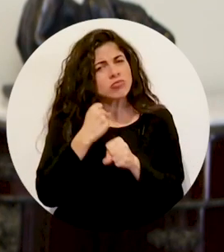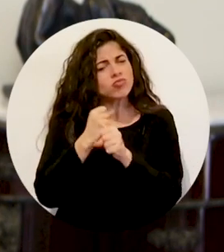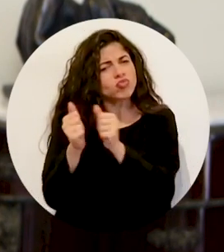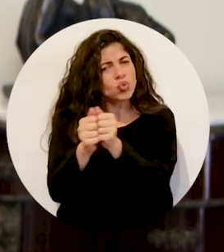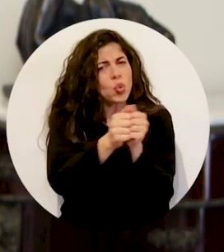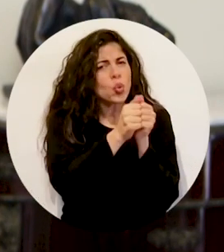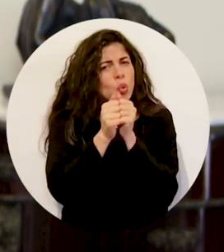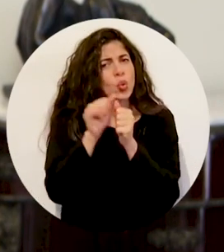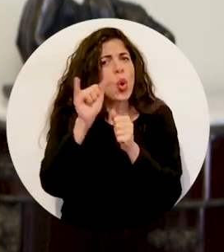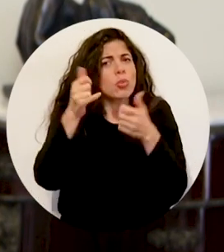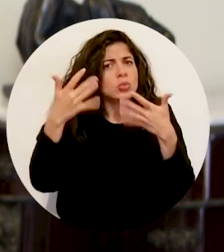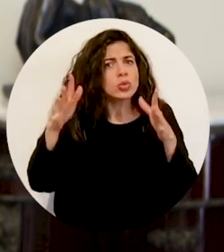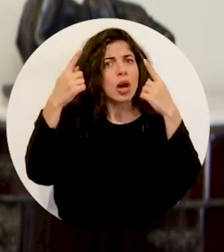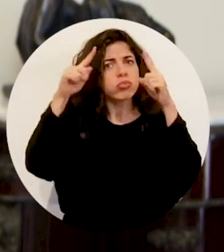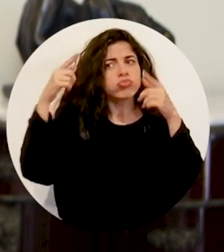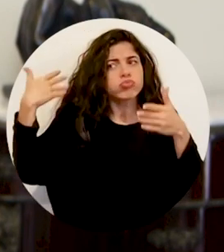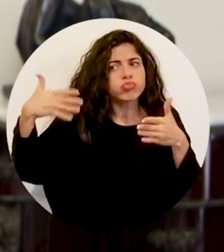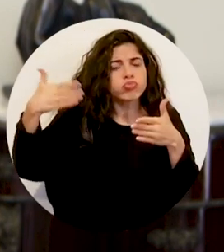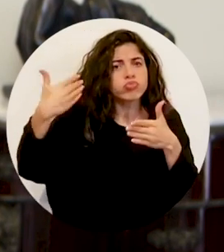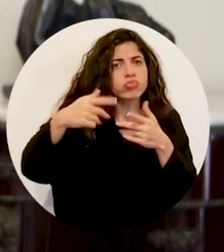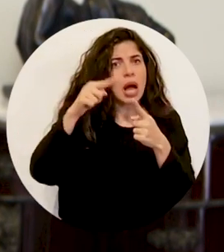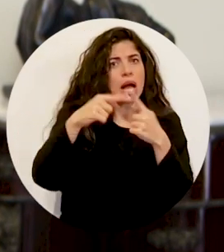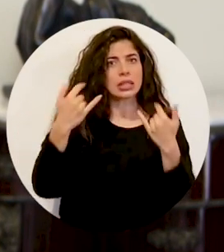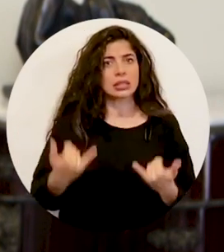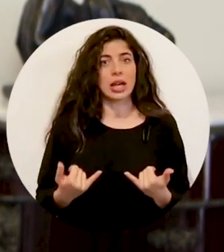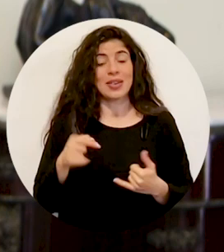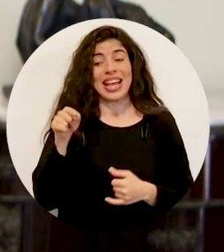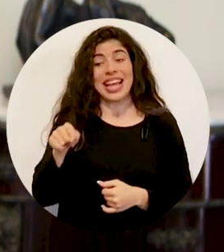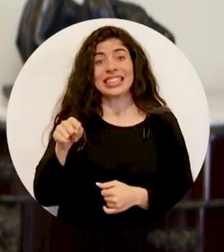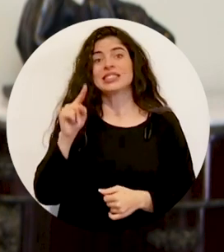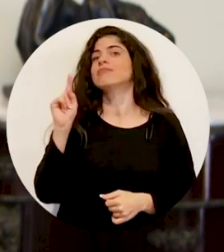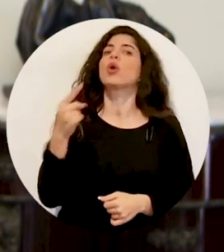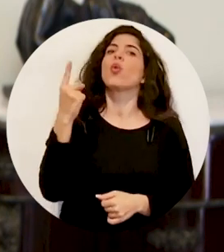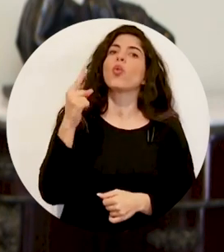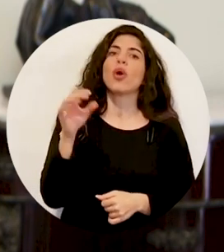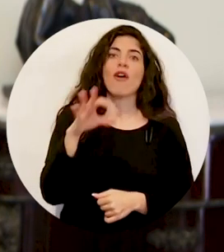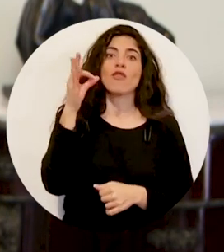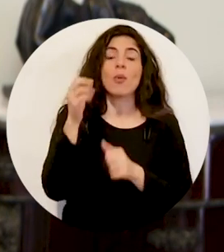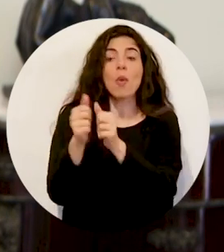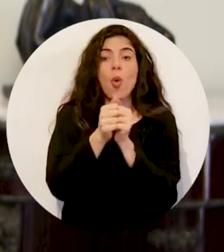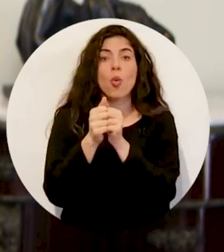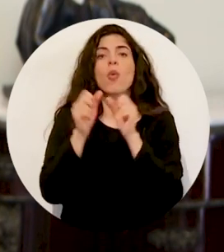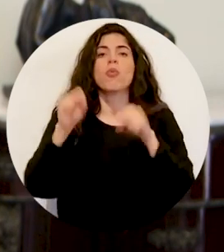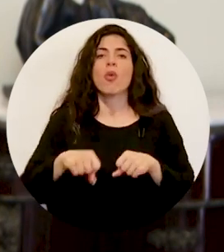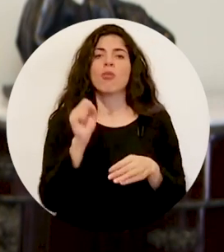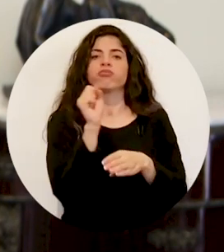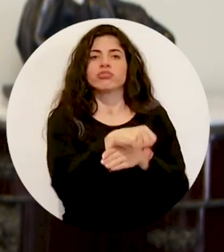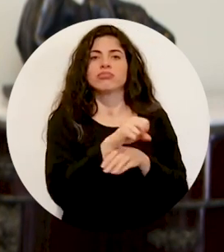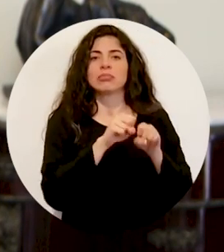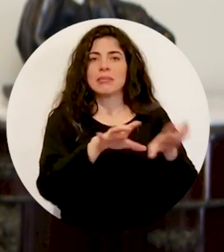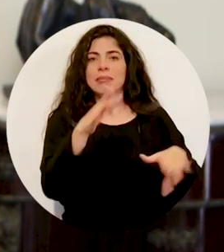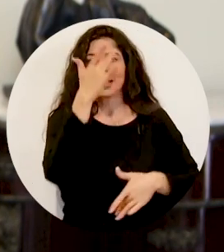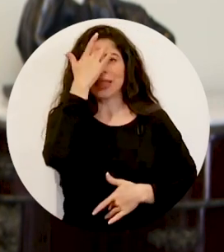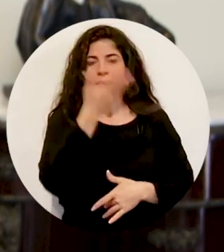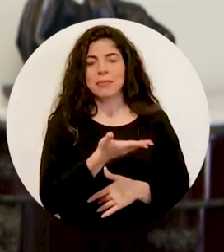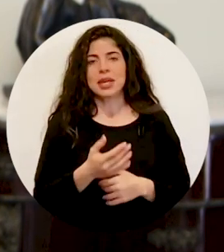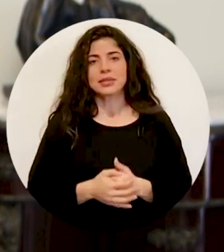como lo hemos venido haciendo hasta ahora, pues es la única forma en que venceremos esta pandemia.